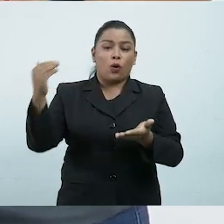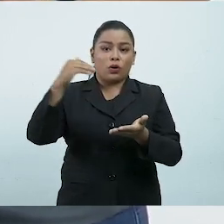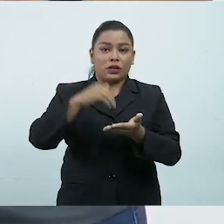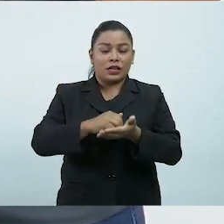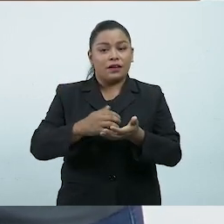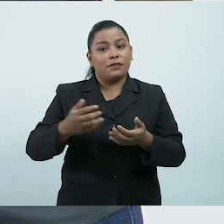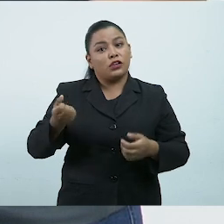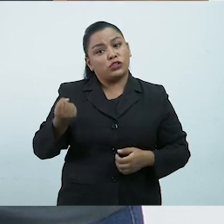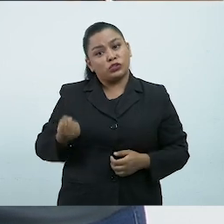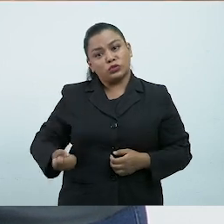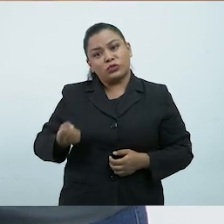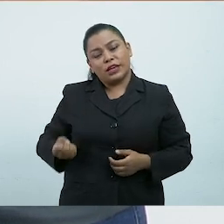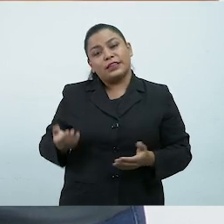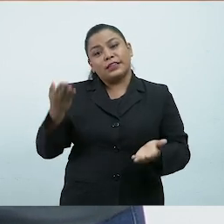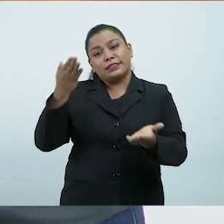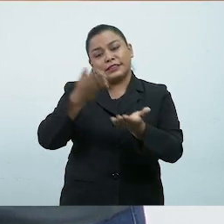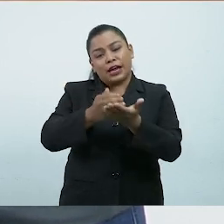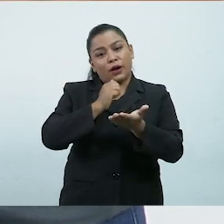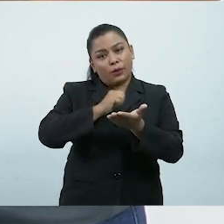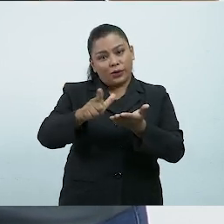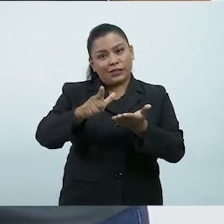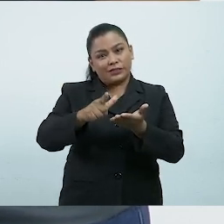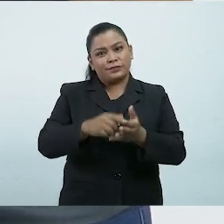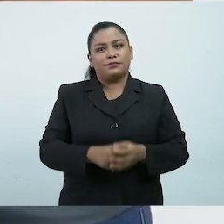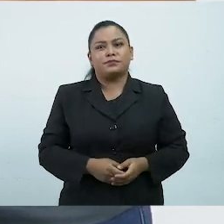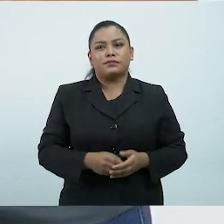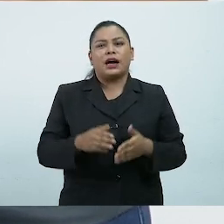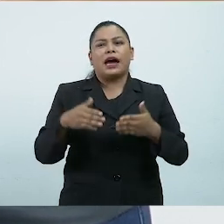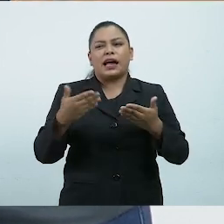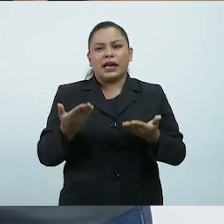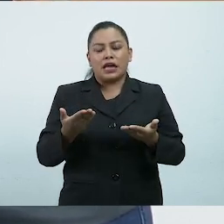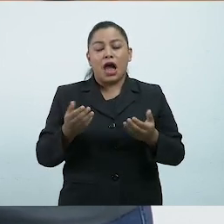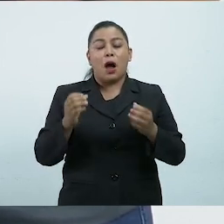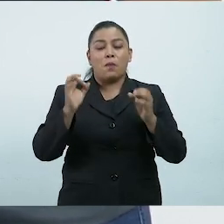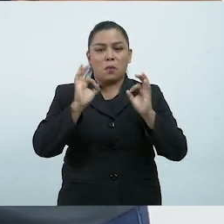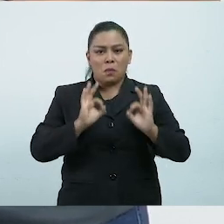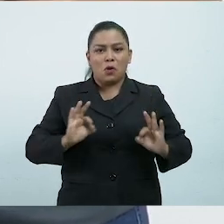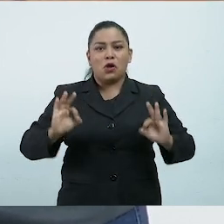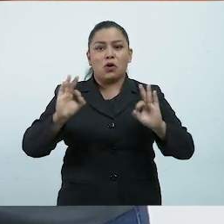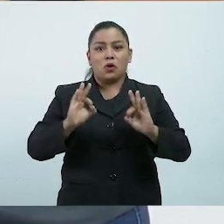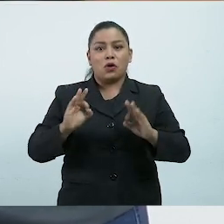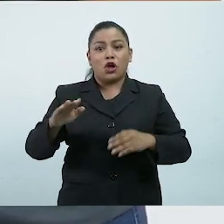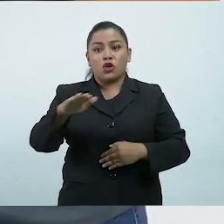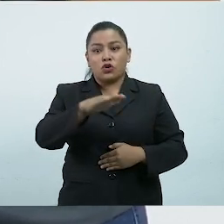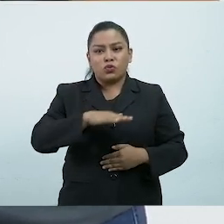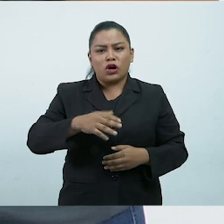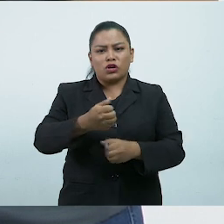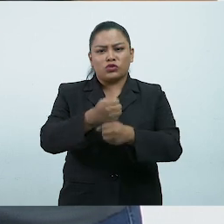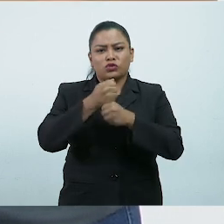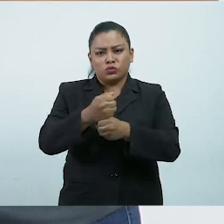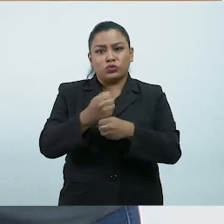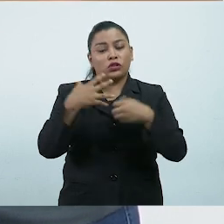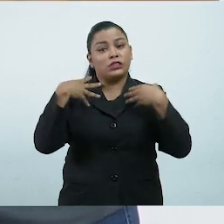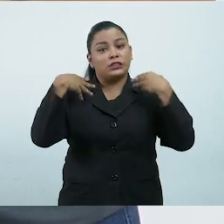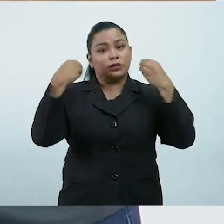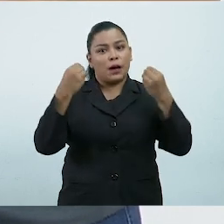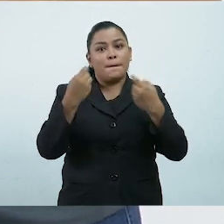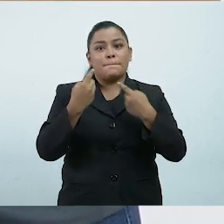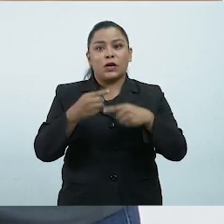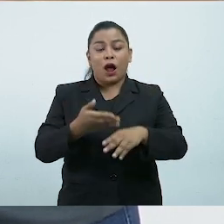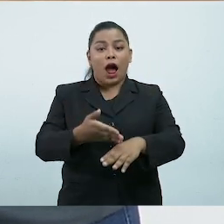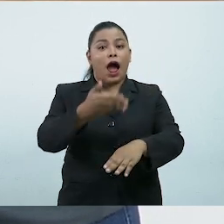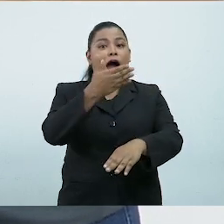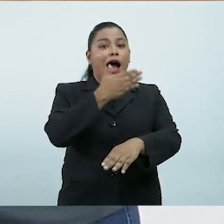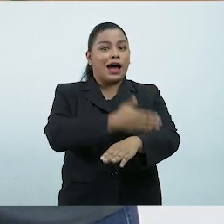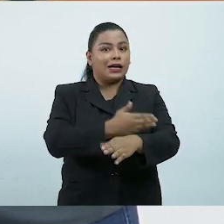de los estudiantes a los centros educativos, a fin de propiciar un ambiente saludable y seguro. Pero antes de